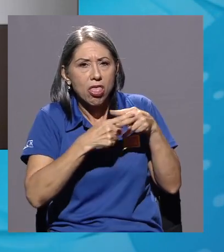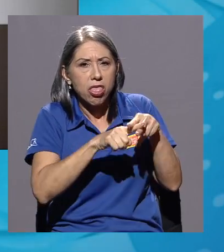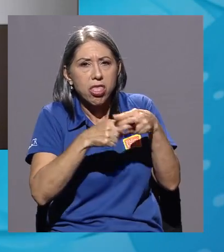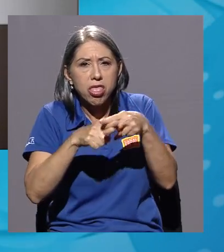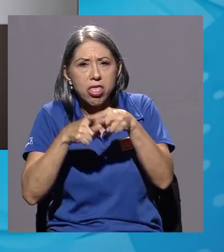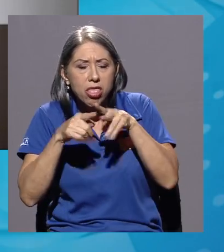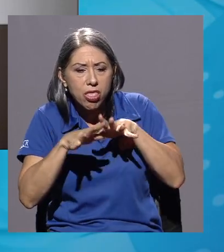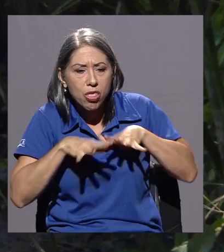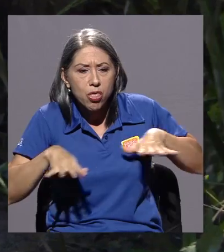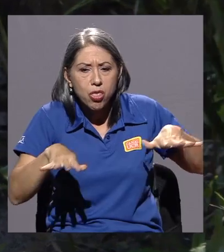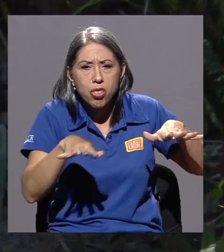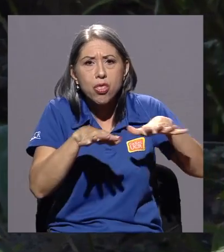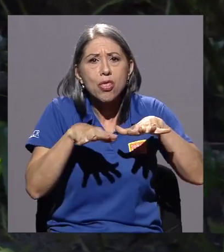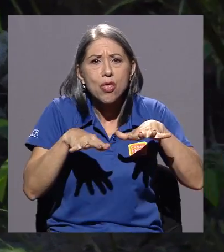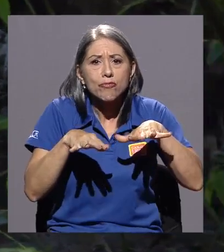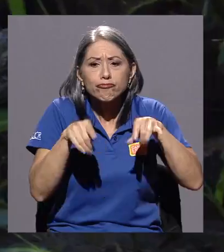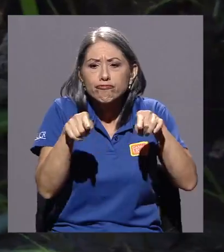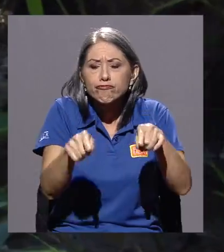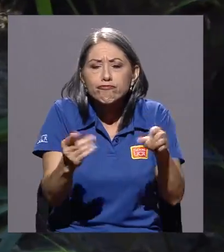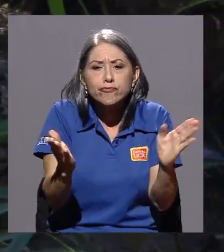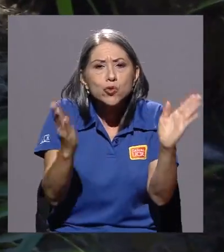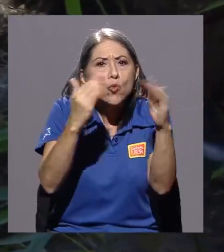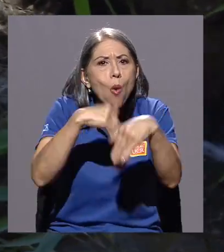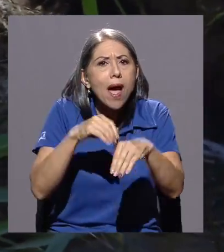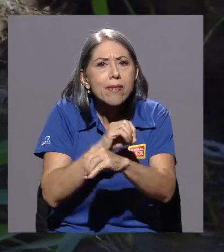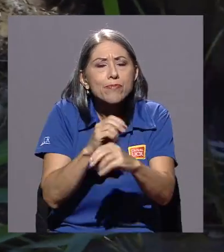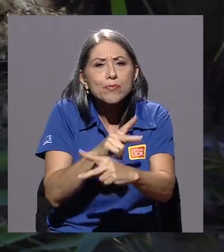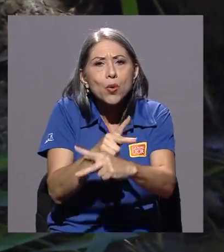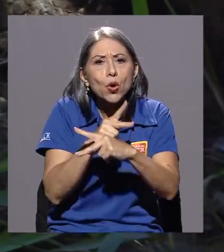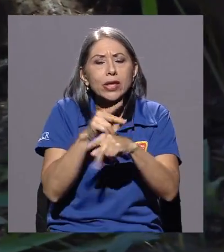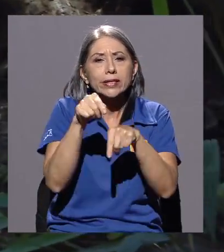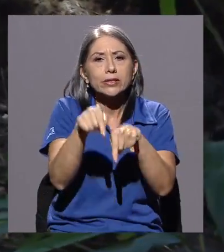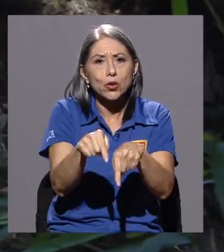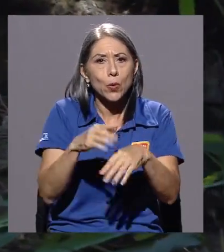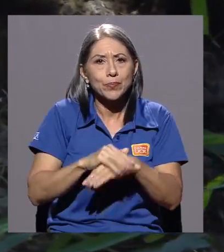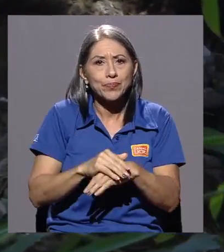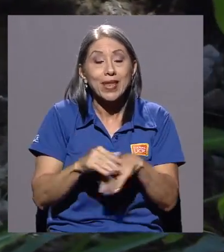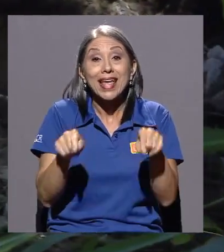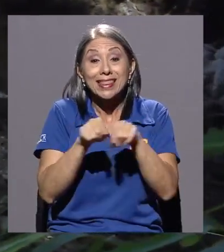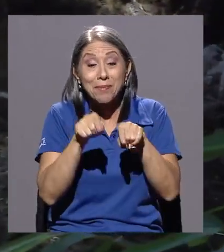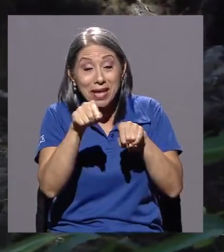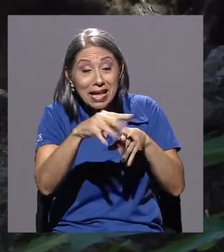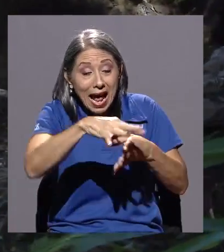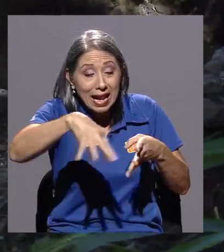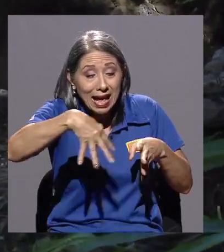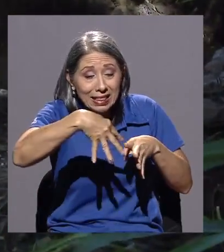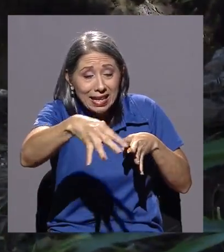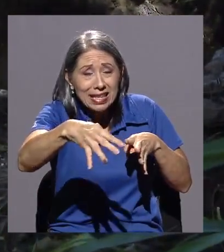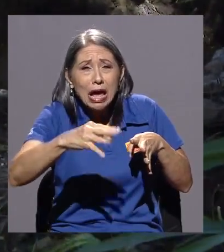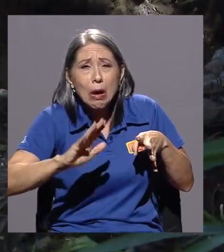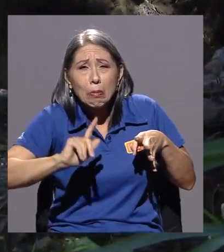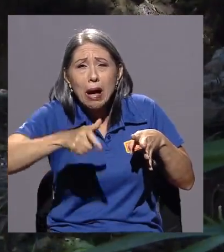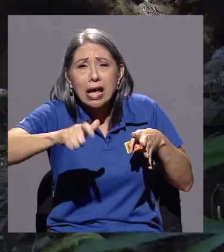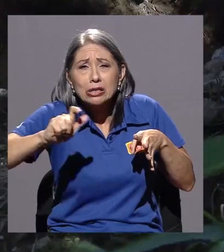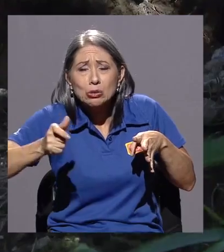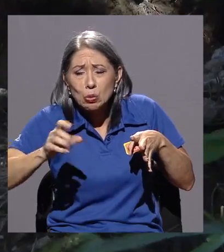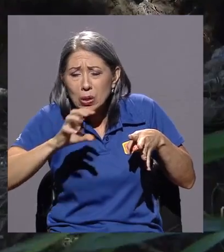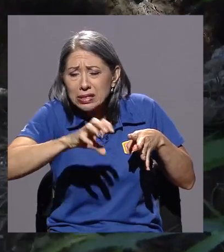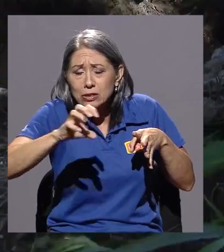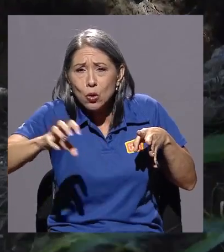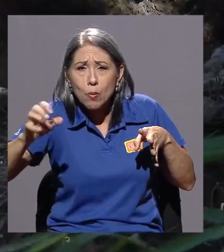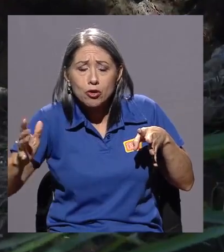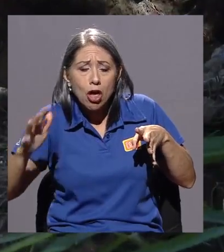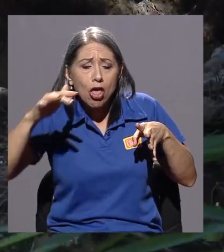como en el cauce. Identificamos la ausencia de elementos de protección, así como la acumulación de basura, escombros y